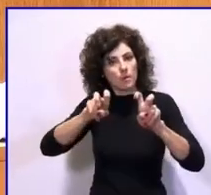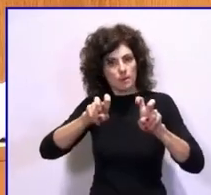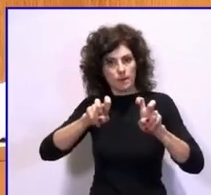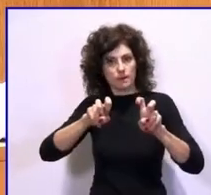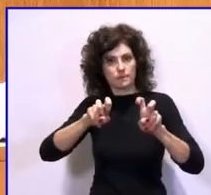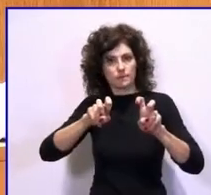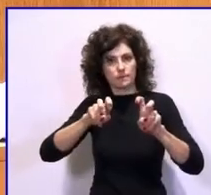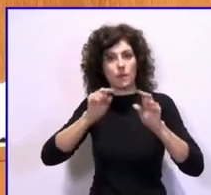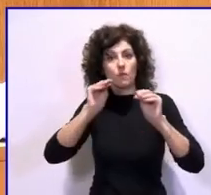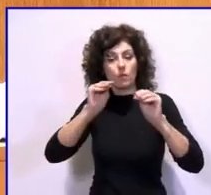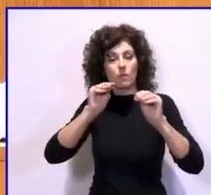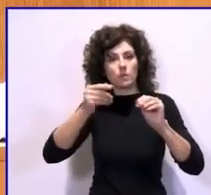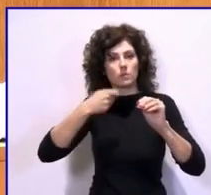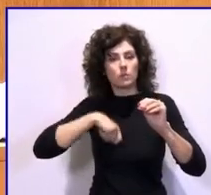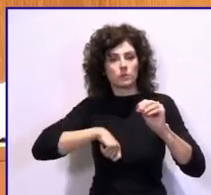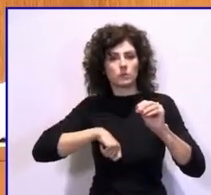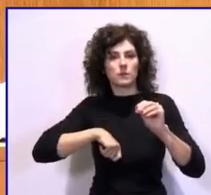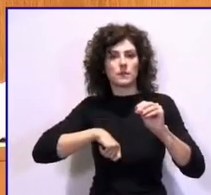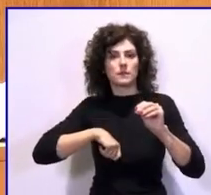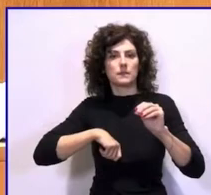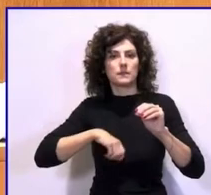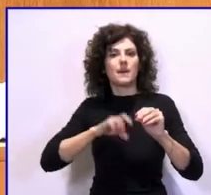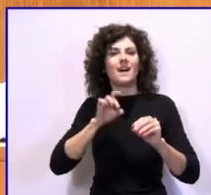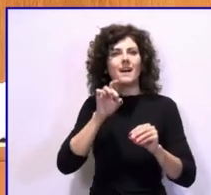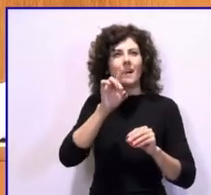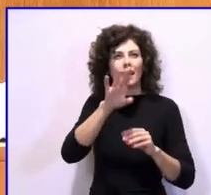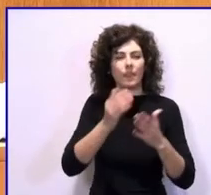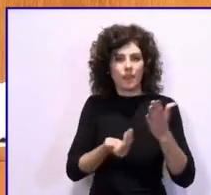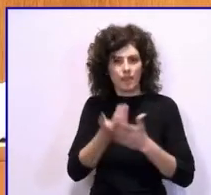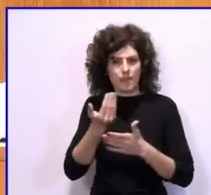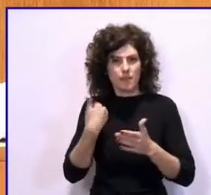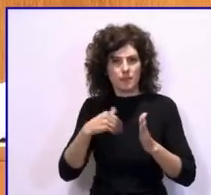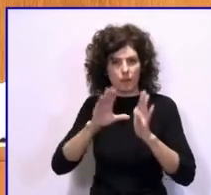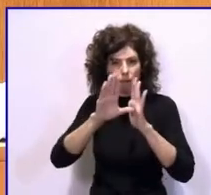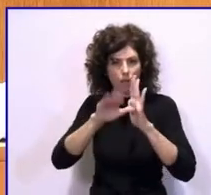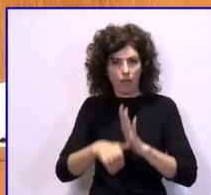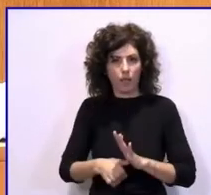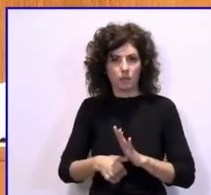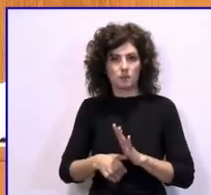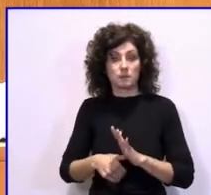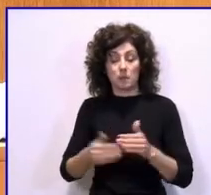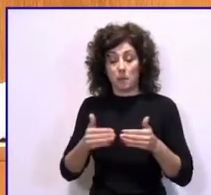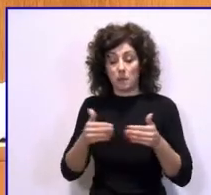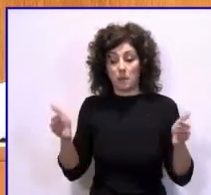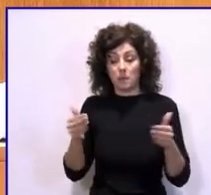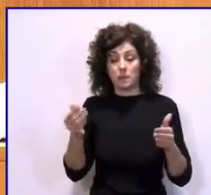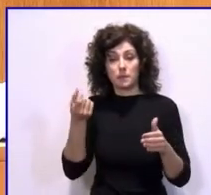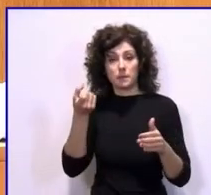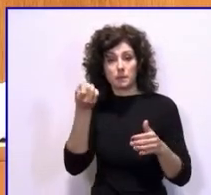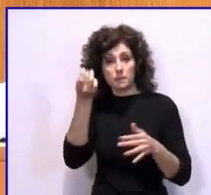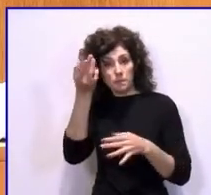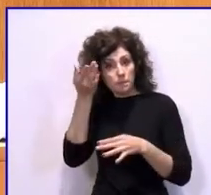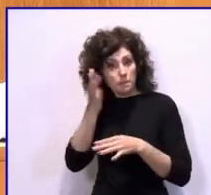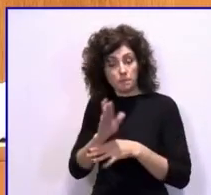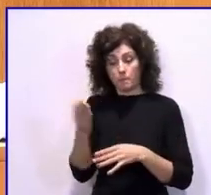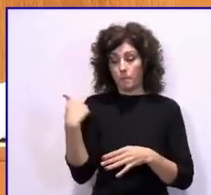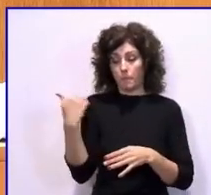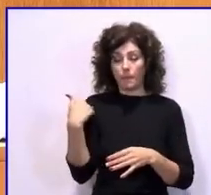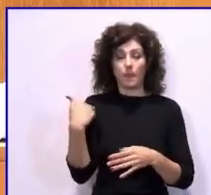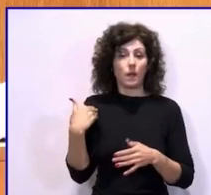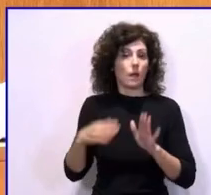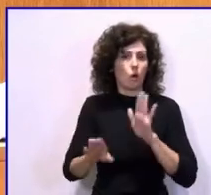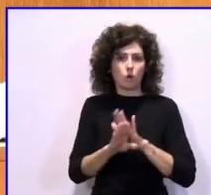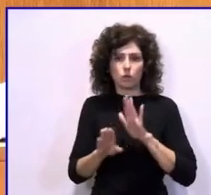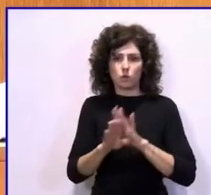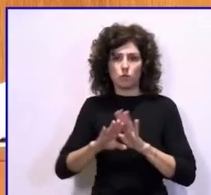formación profesional. Quince días han pasado desde nuestra interpelación anterior y seguimos sin